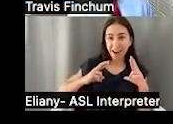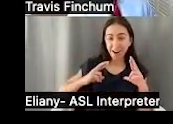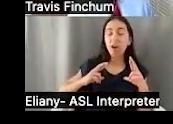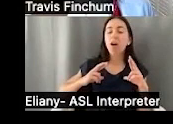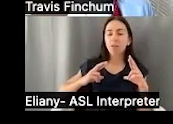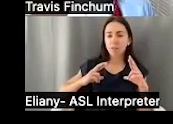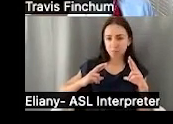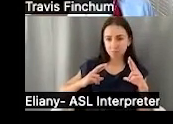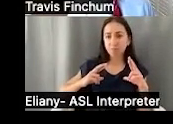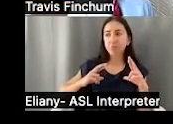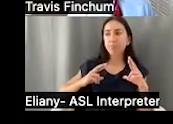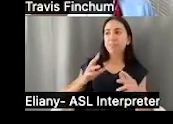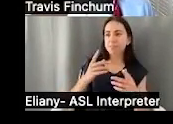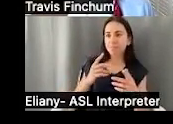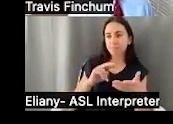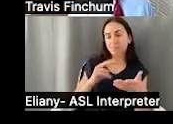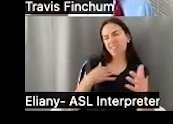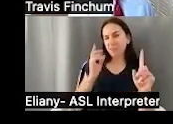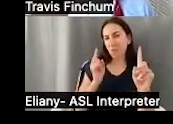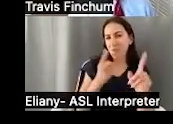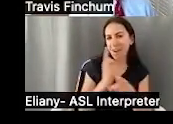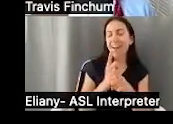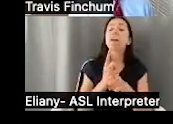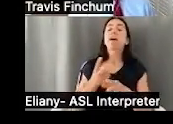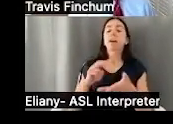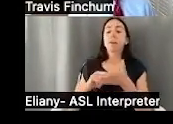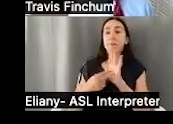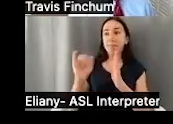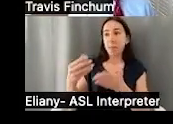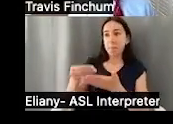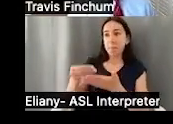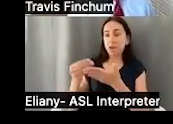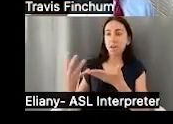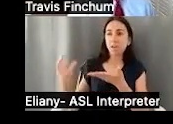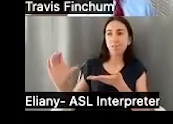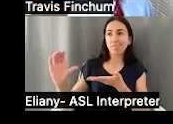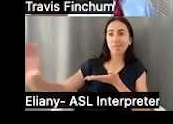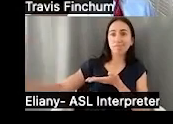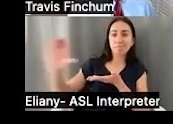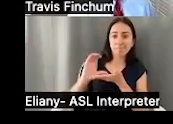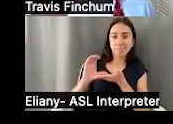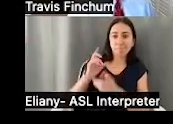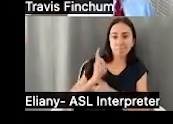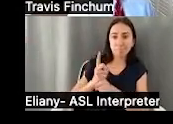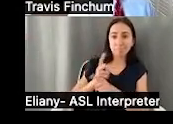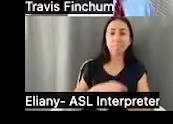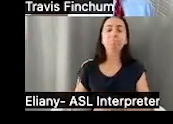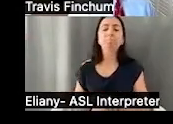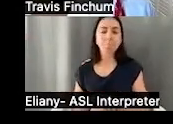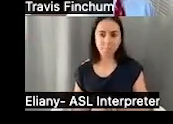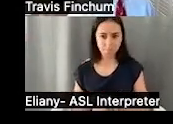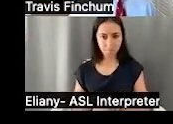esa es la meta, llegamos a nuestra edad para jubilarse y luego podemos empezar a utilizar esos beneficios de seguro social en nuestra